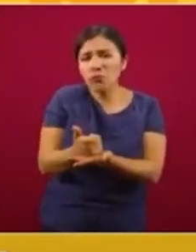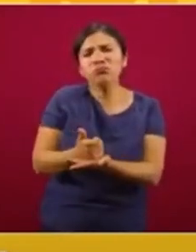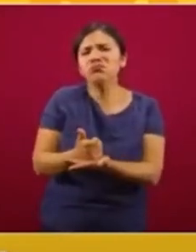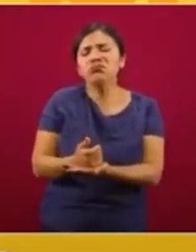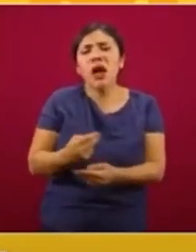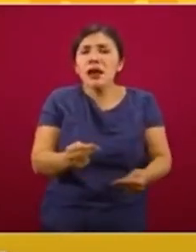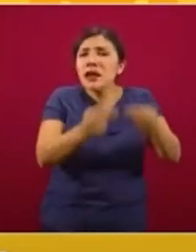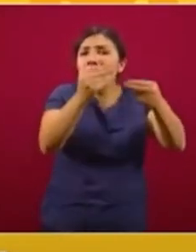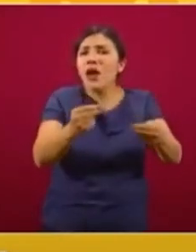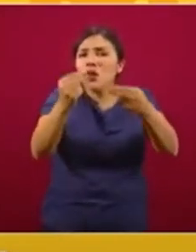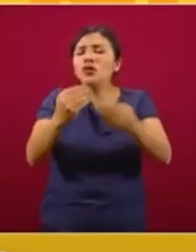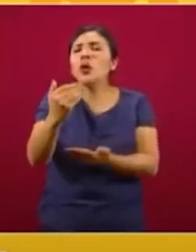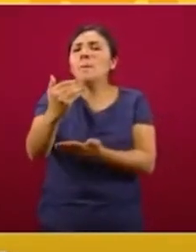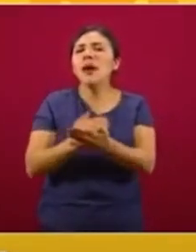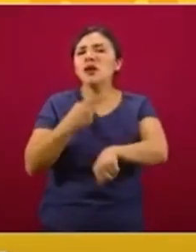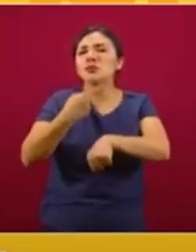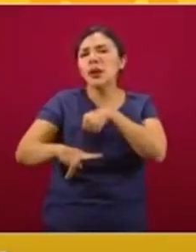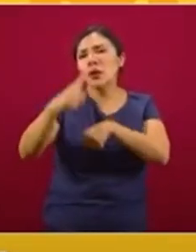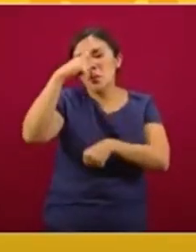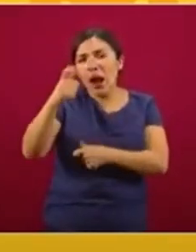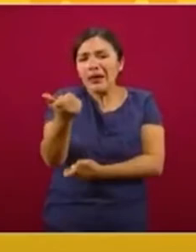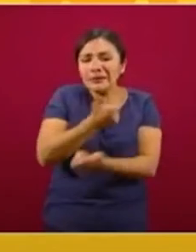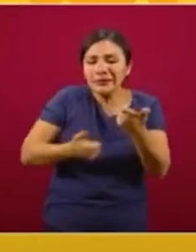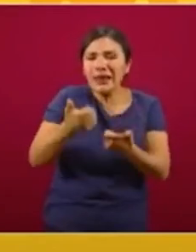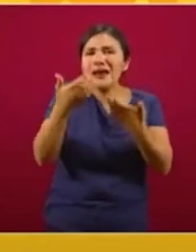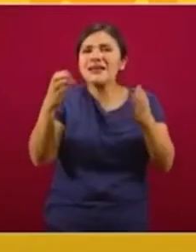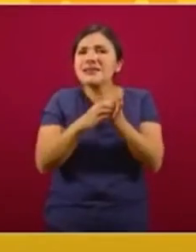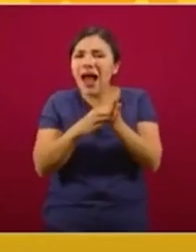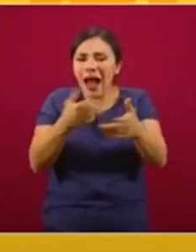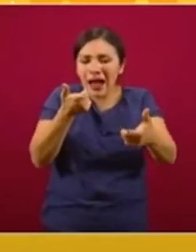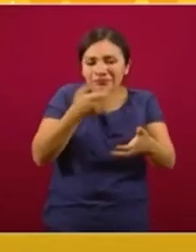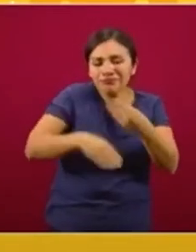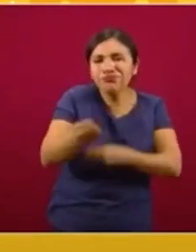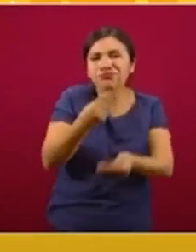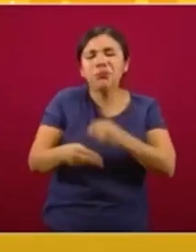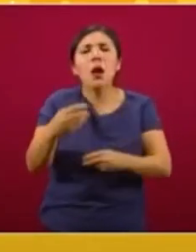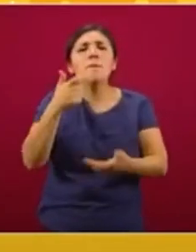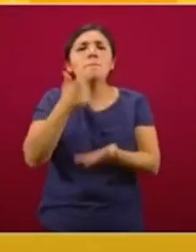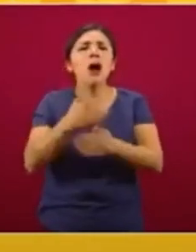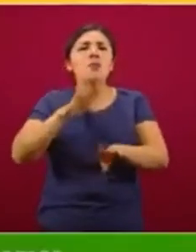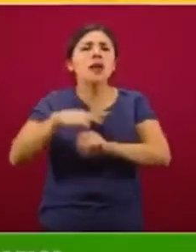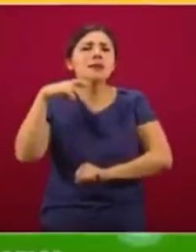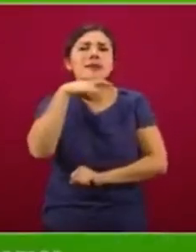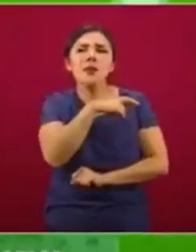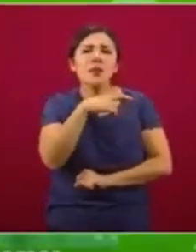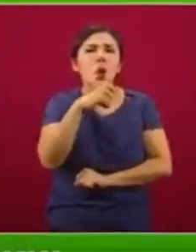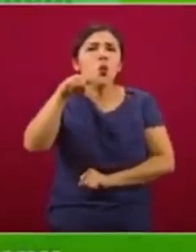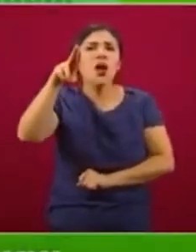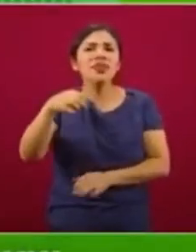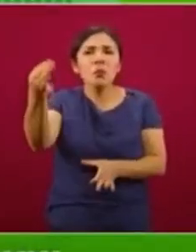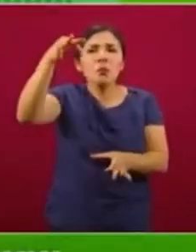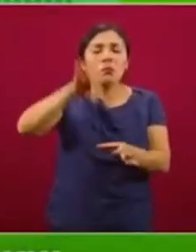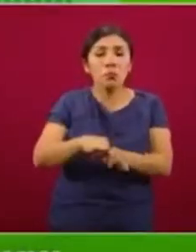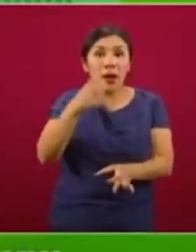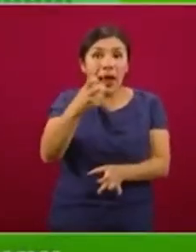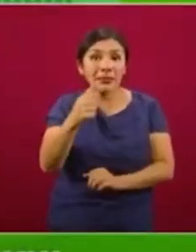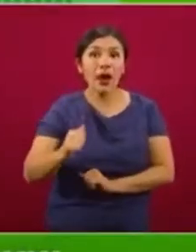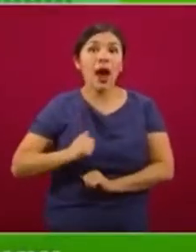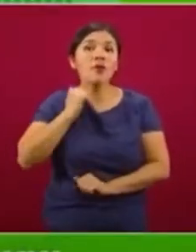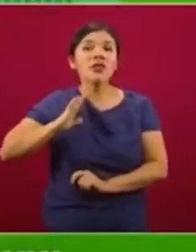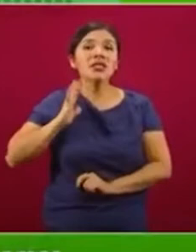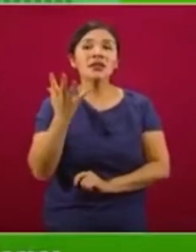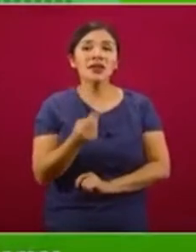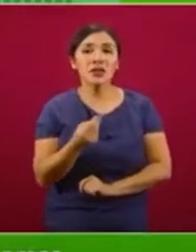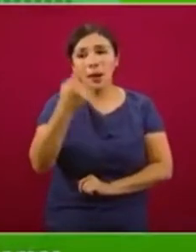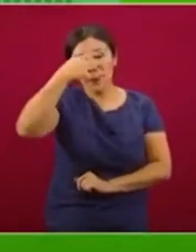negocios evitan riesgos al reducir el uso de efectivo y recibir el pago al instante en su cuenta bancaria. De esta forma, CODI aprovecha las